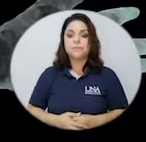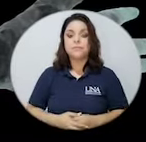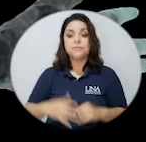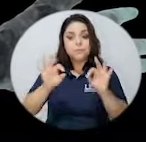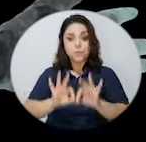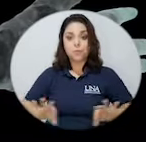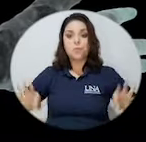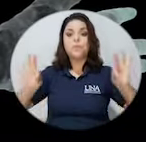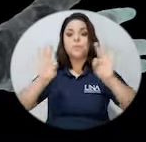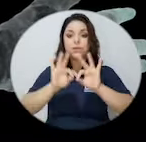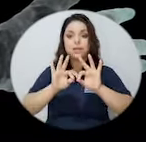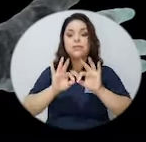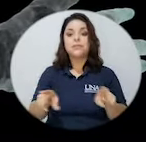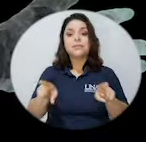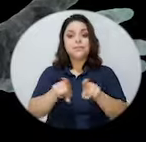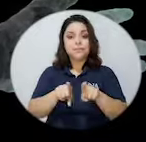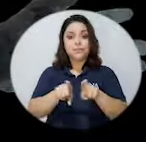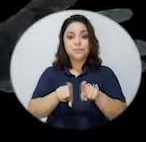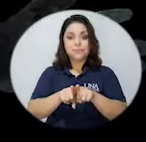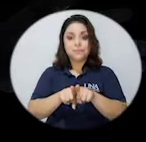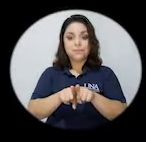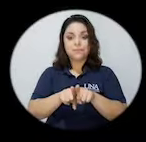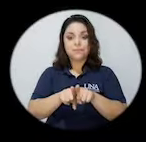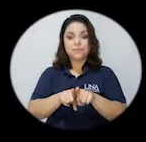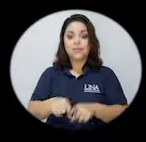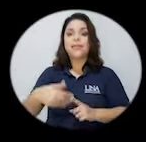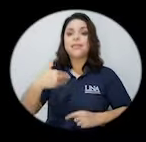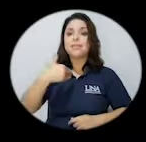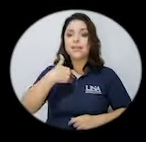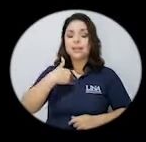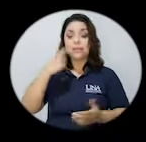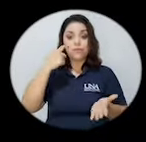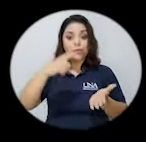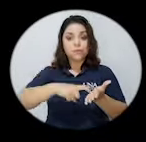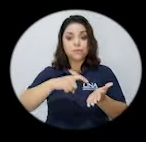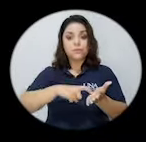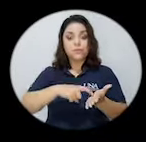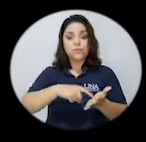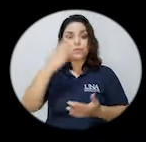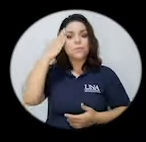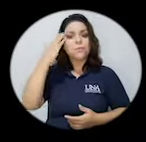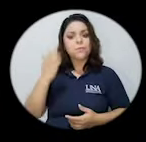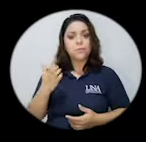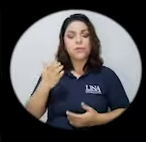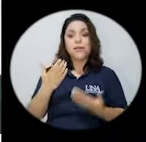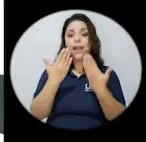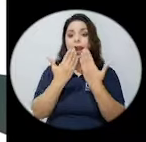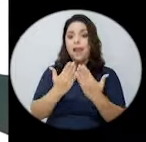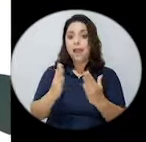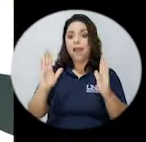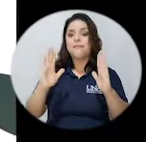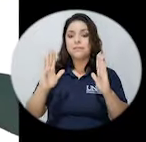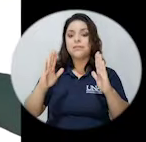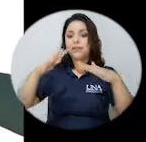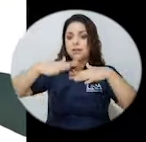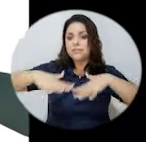Es muy importante también como tener este tipo de reconocimientos porque abre también